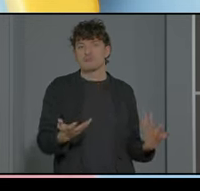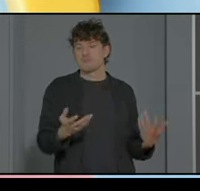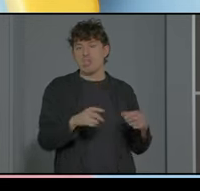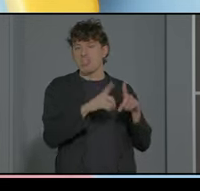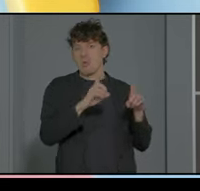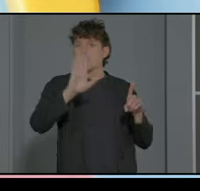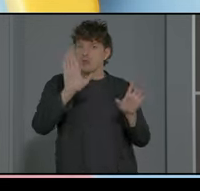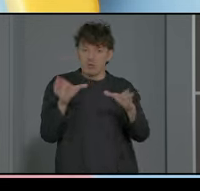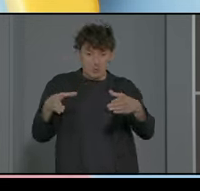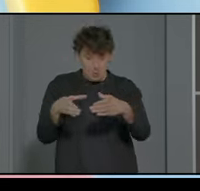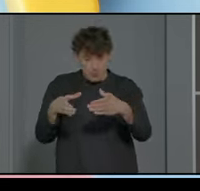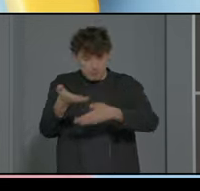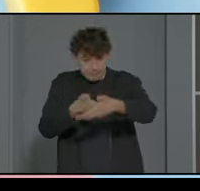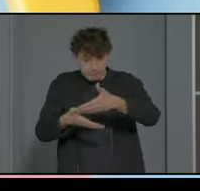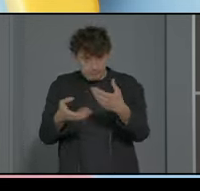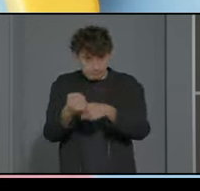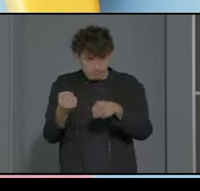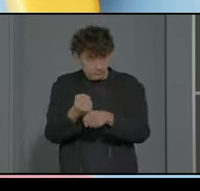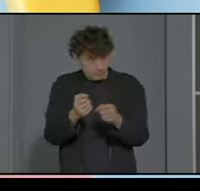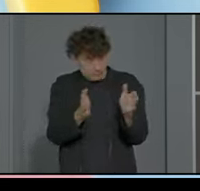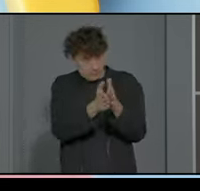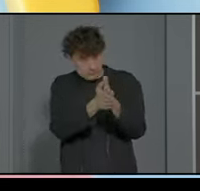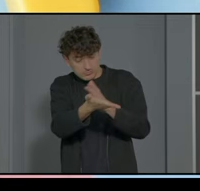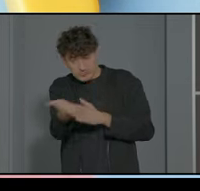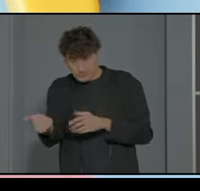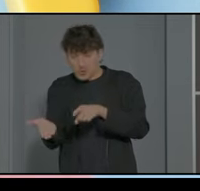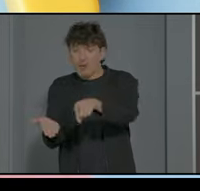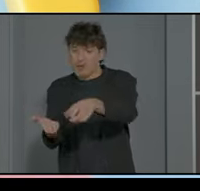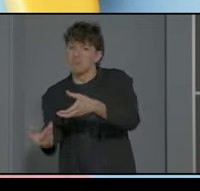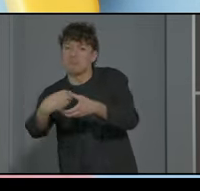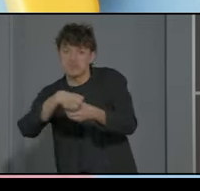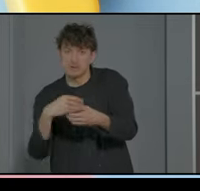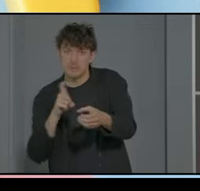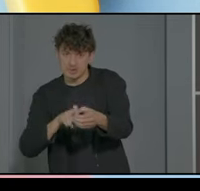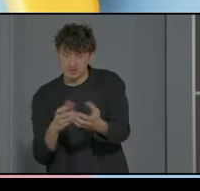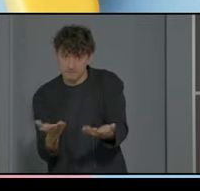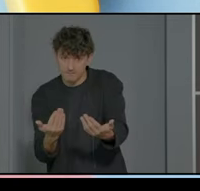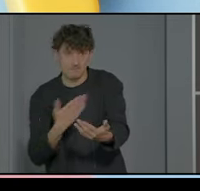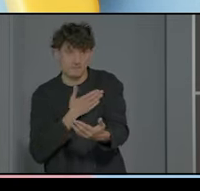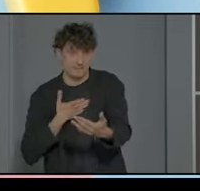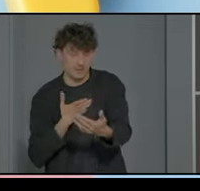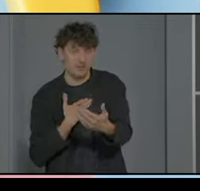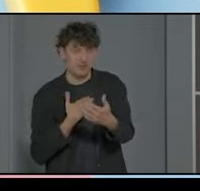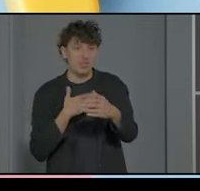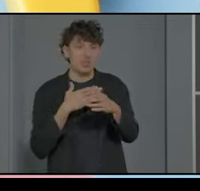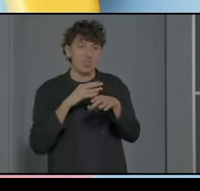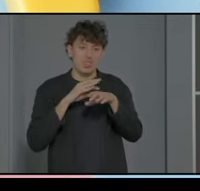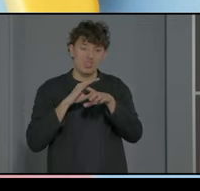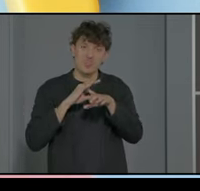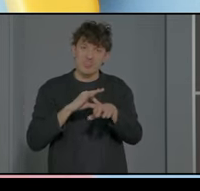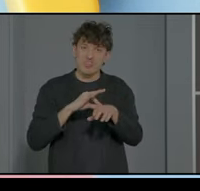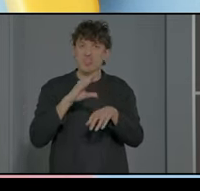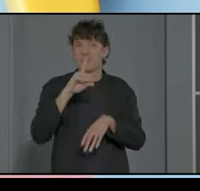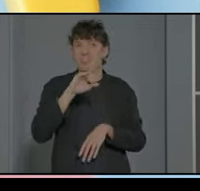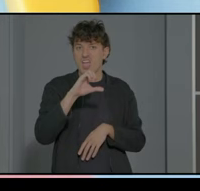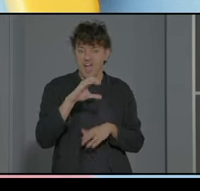y que el resto de compañeros del grupo lo tengan en cuenta y eso me hace mucho más fundamental y eso tiene que estar recogido en su DIAC y el DIAC al fin y al